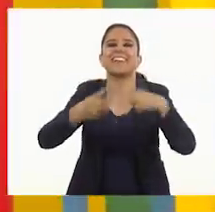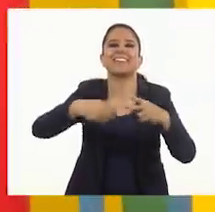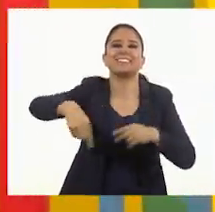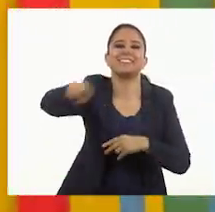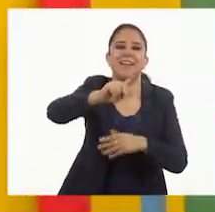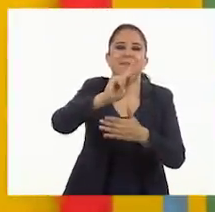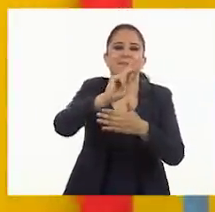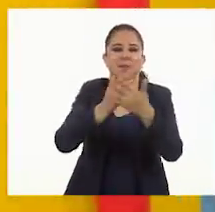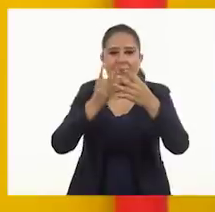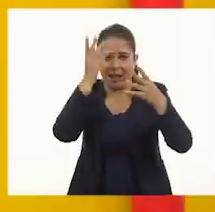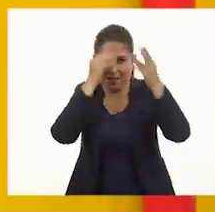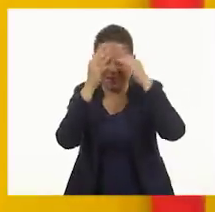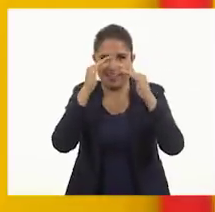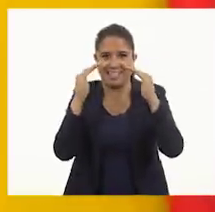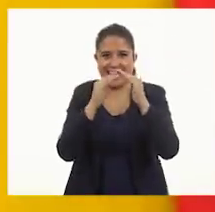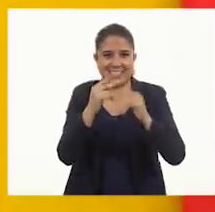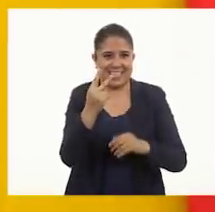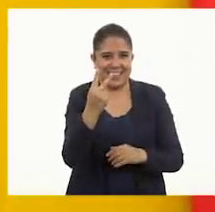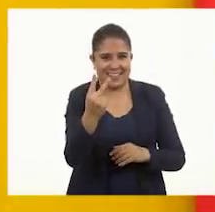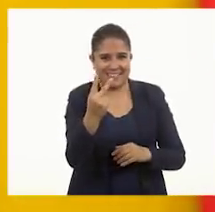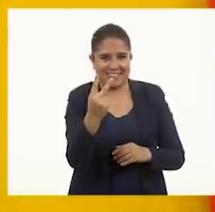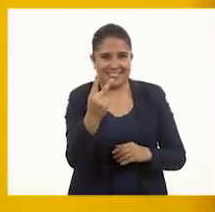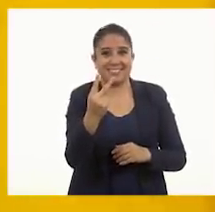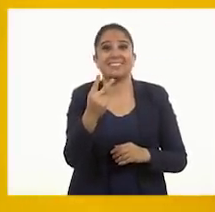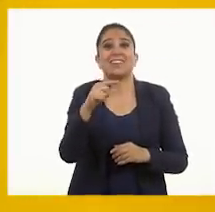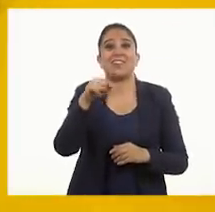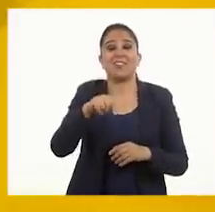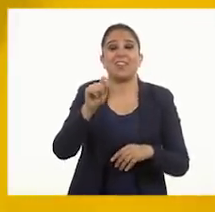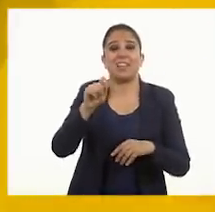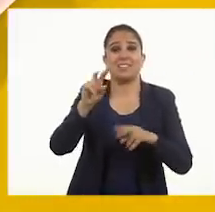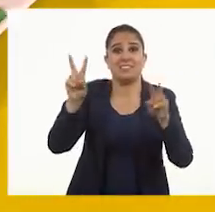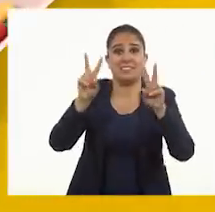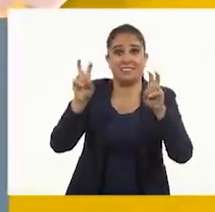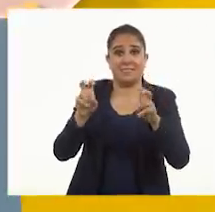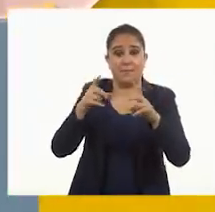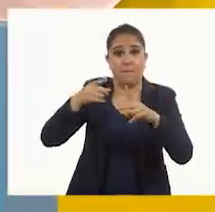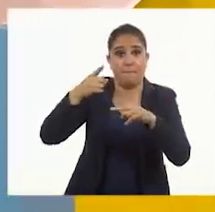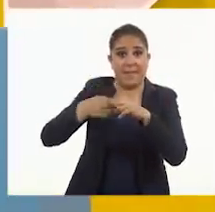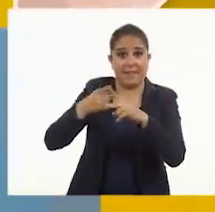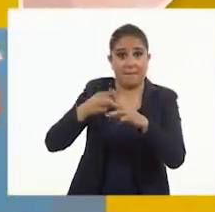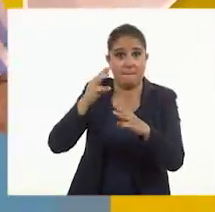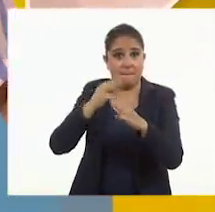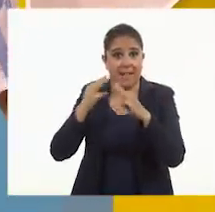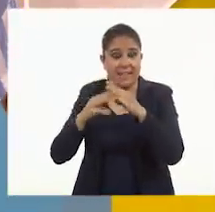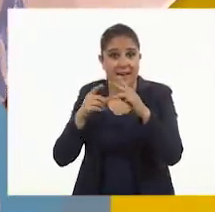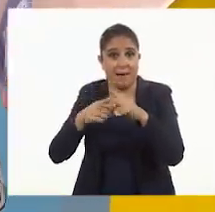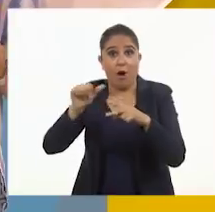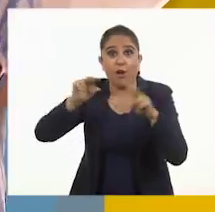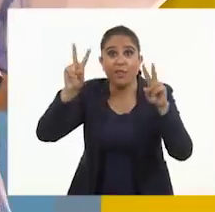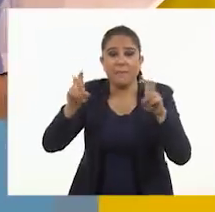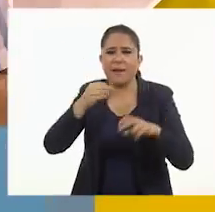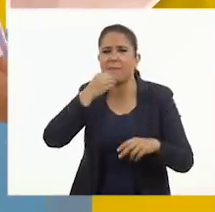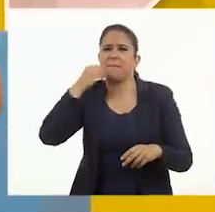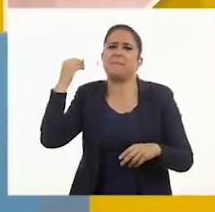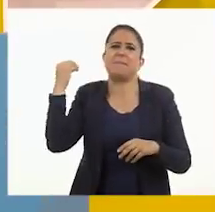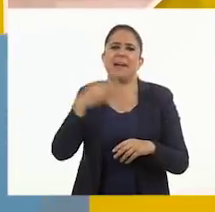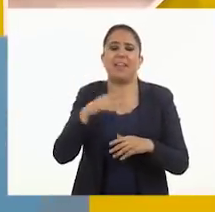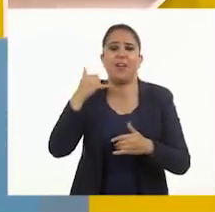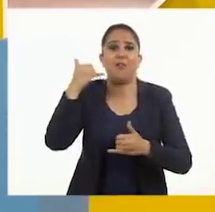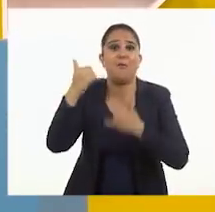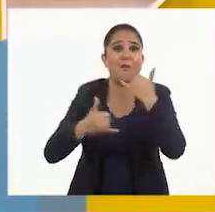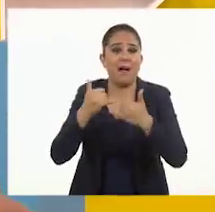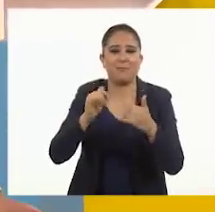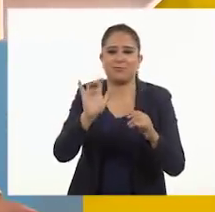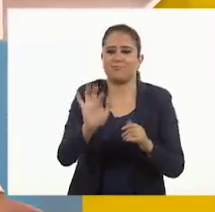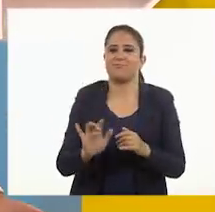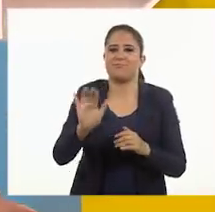a su programa Aprende en Casa 2. Hoy nos toca la sesión de matemáticas y nuestro tema está padrísimo, se llama Juguemos al